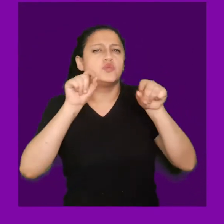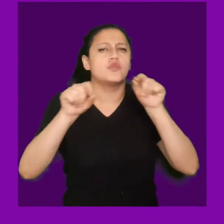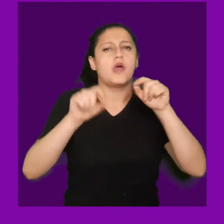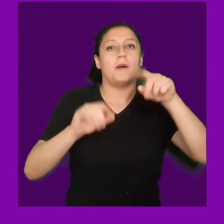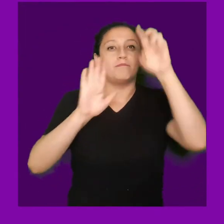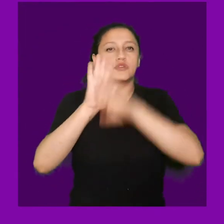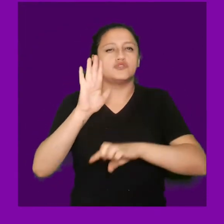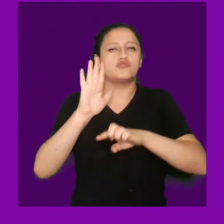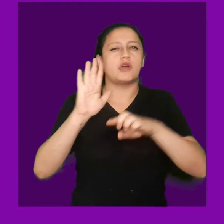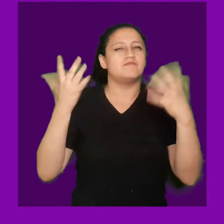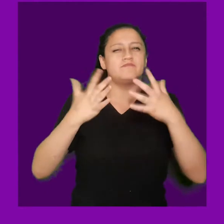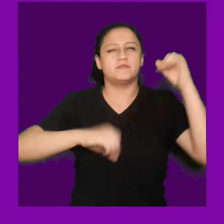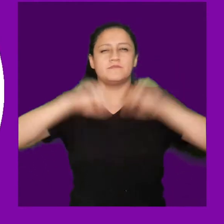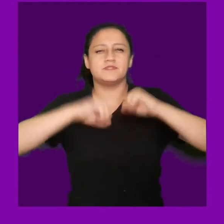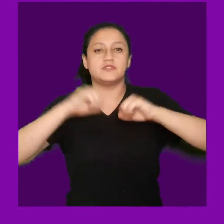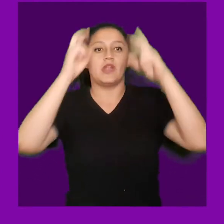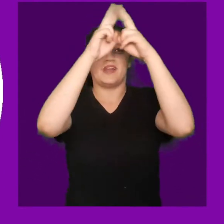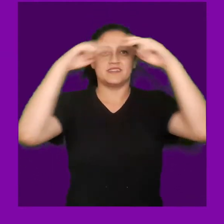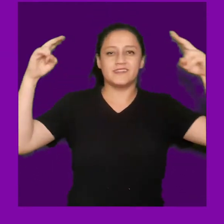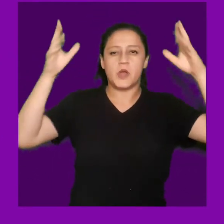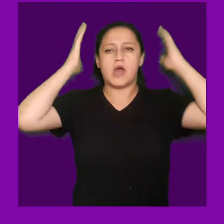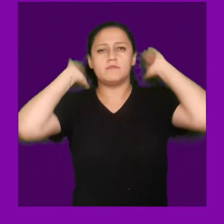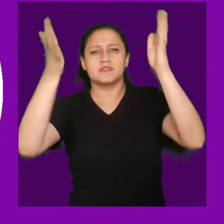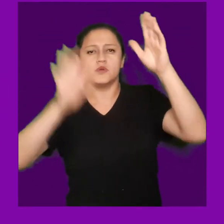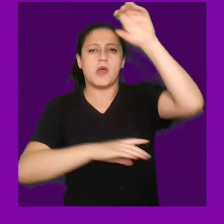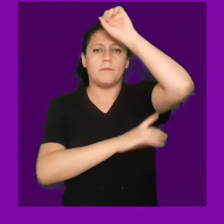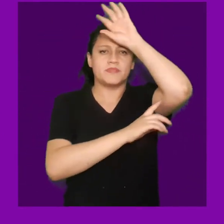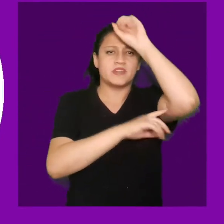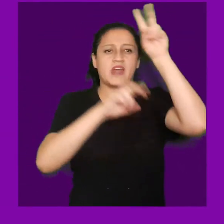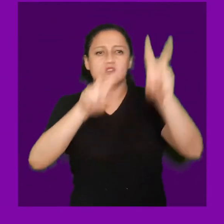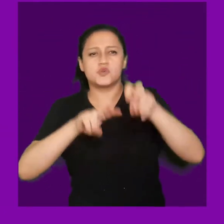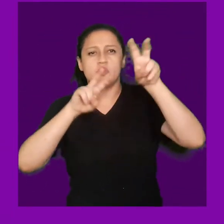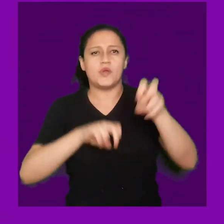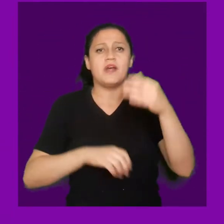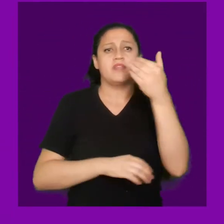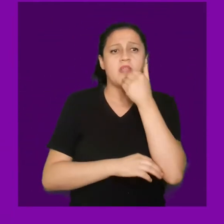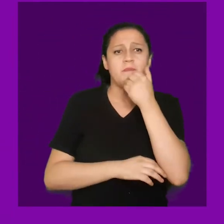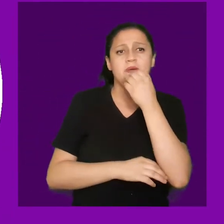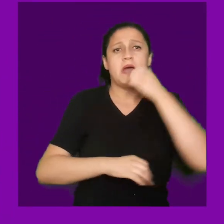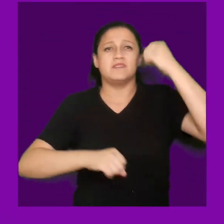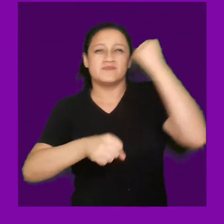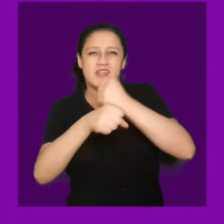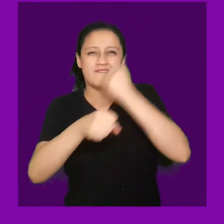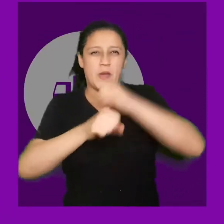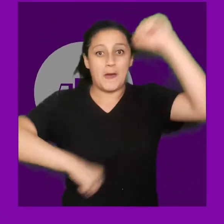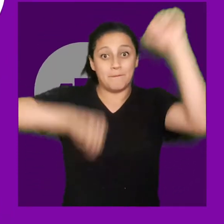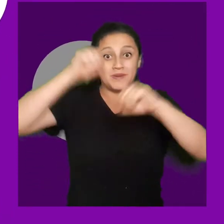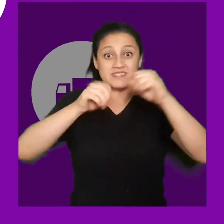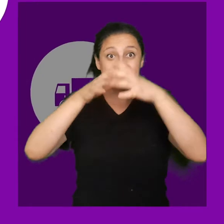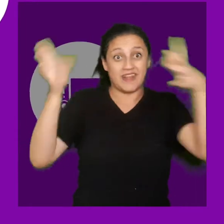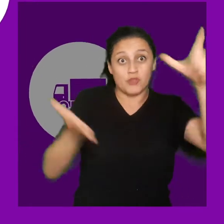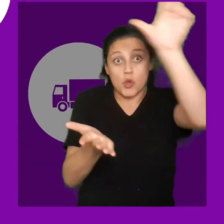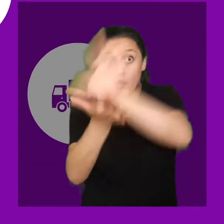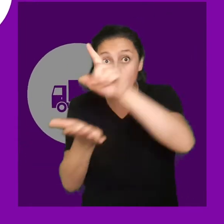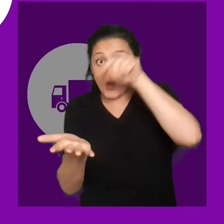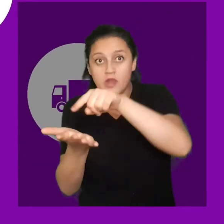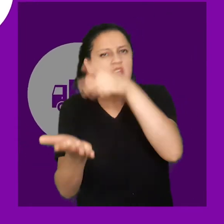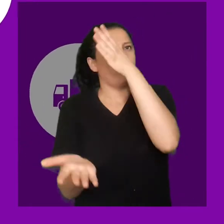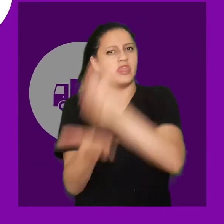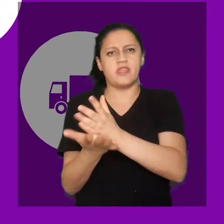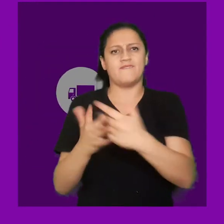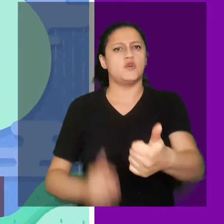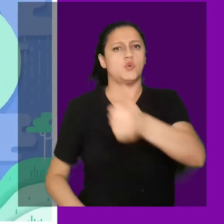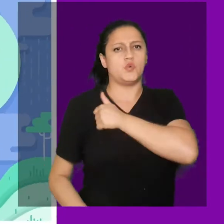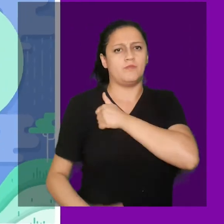Toda vez que algún proyecto eléctrico, caminero, minero, agrícola, etc., interviene en un territorio para sus